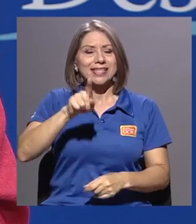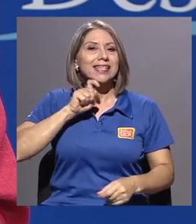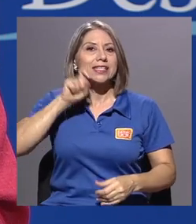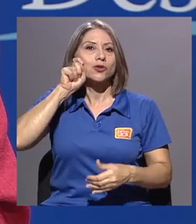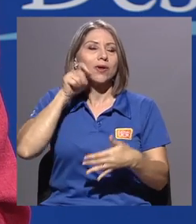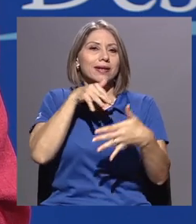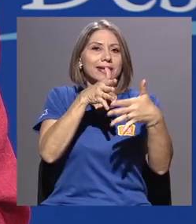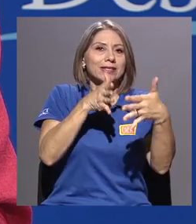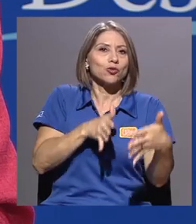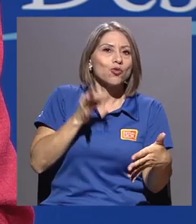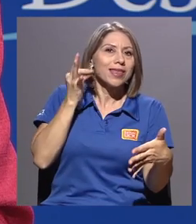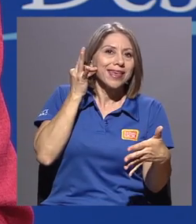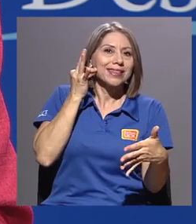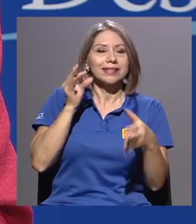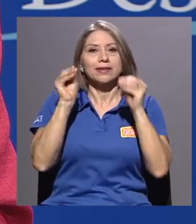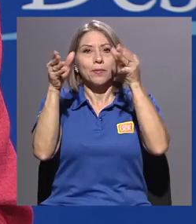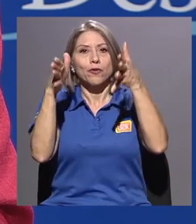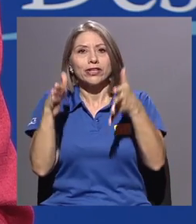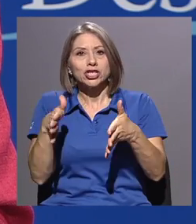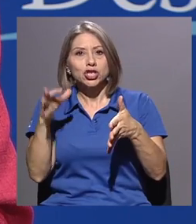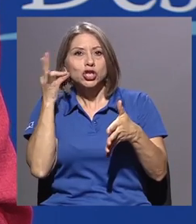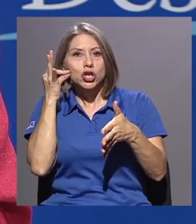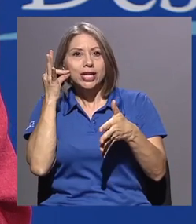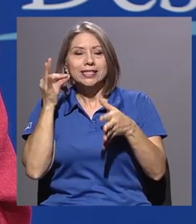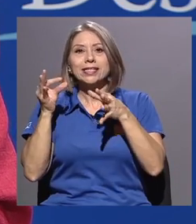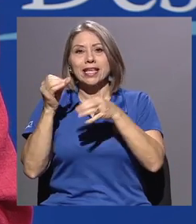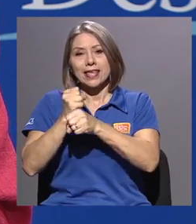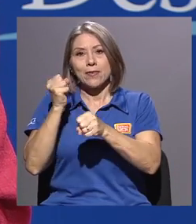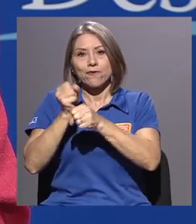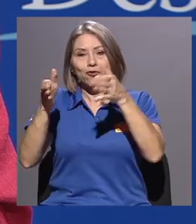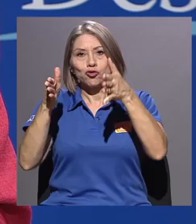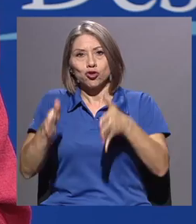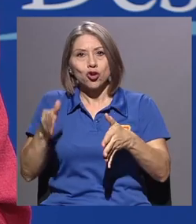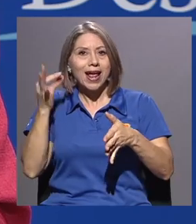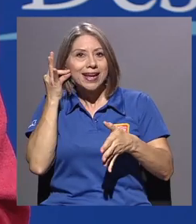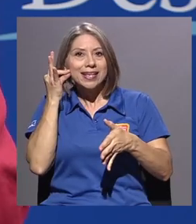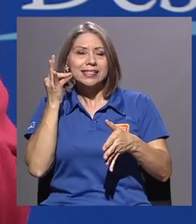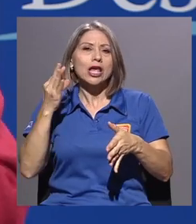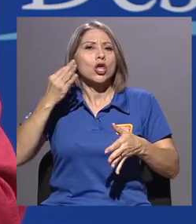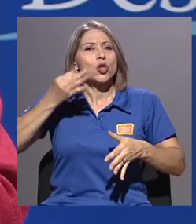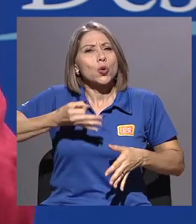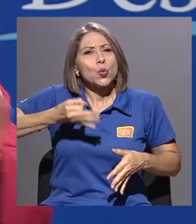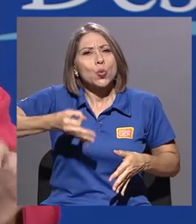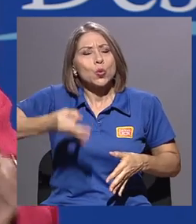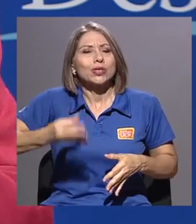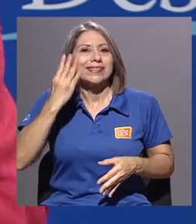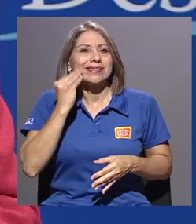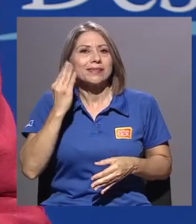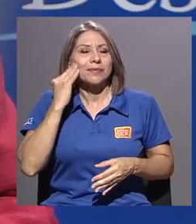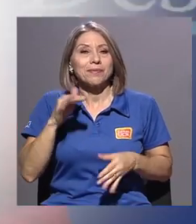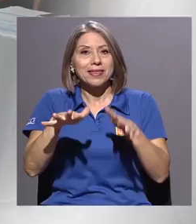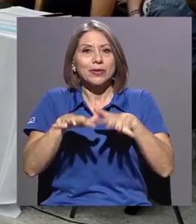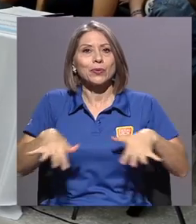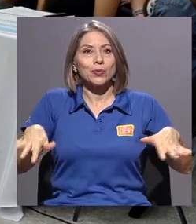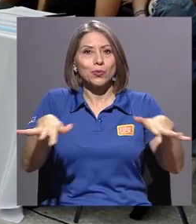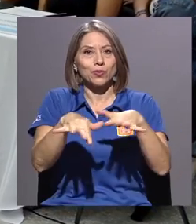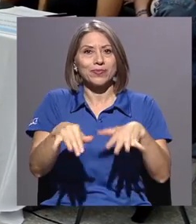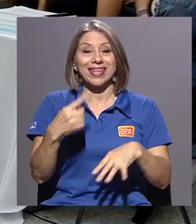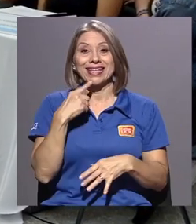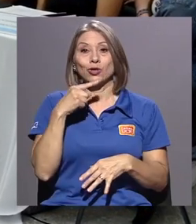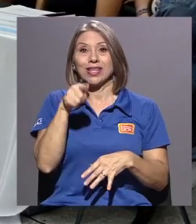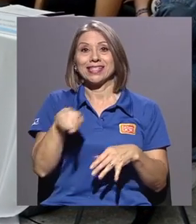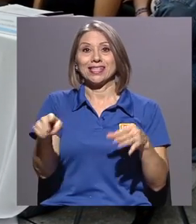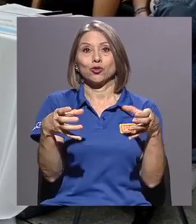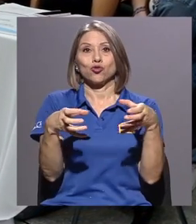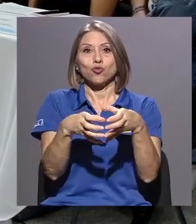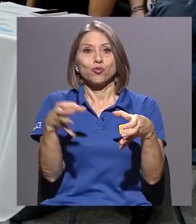profesoras y las funcionarias experimentan cada día en los espacios académicos según estas agrupaciones. Las